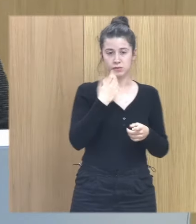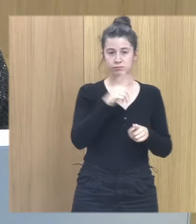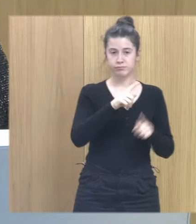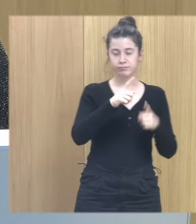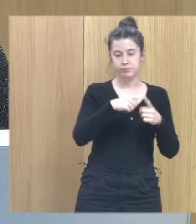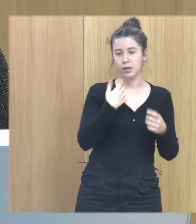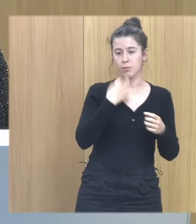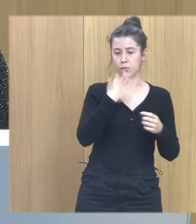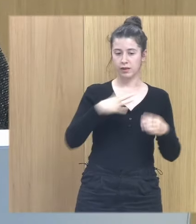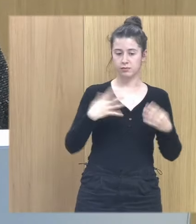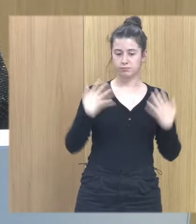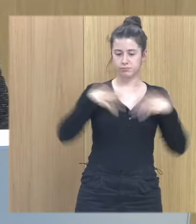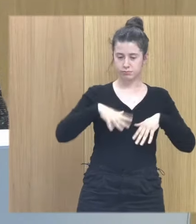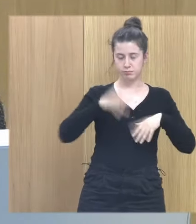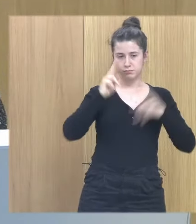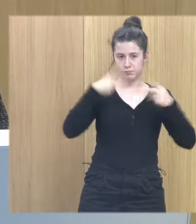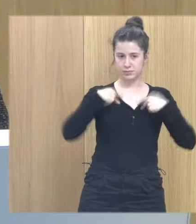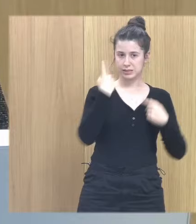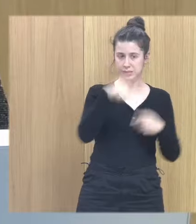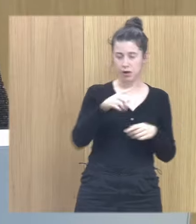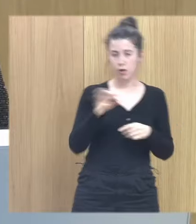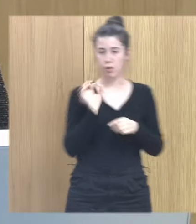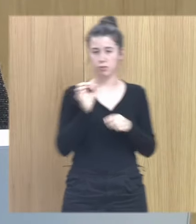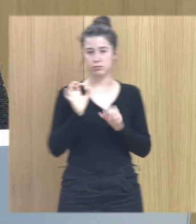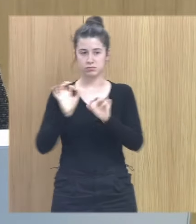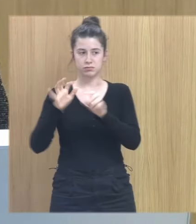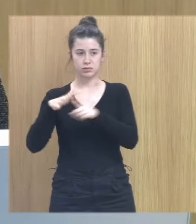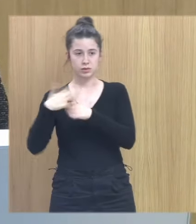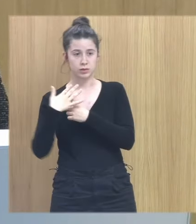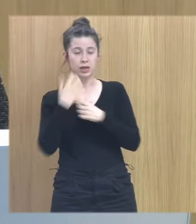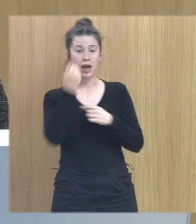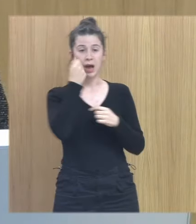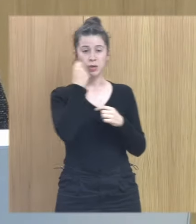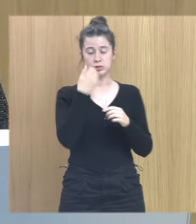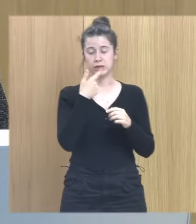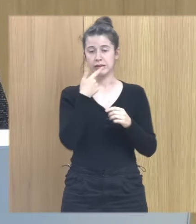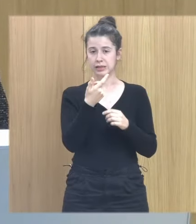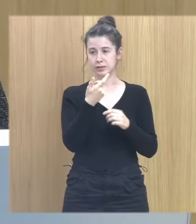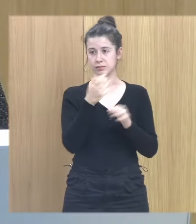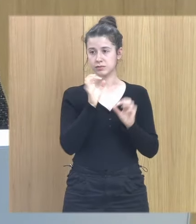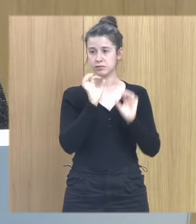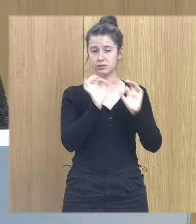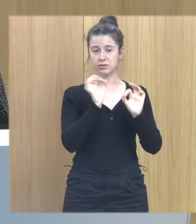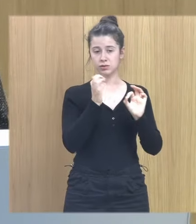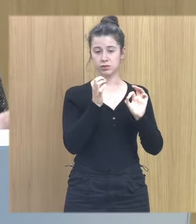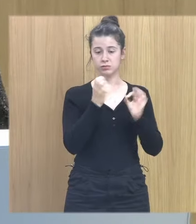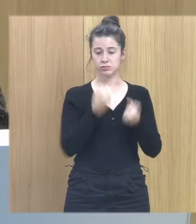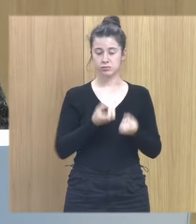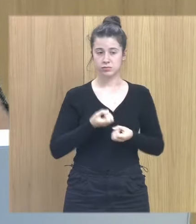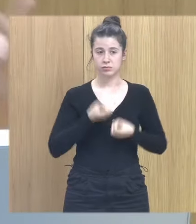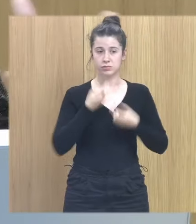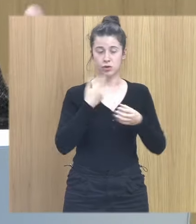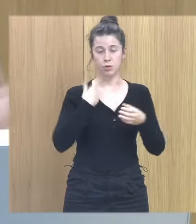otra cosa es lo que sea. Los estudios de abuso dicen sistemáticamente que la edad de revelación de máxima